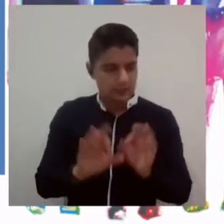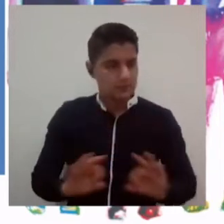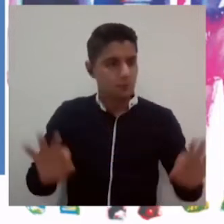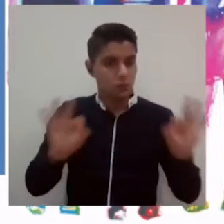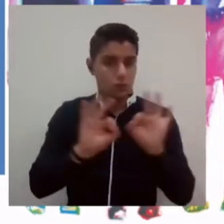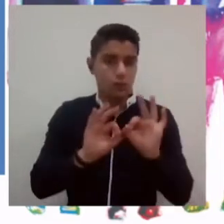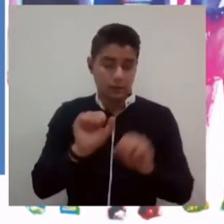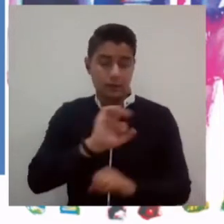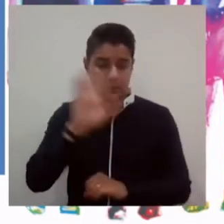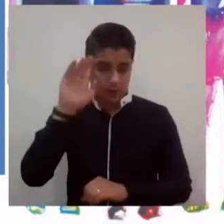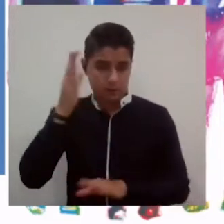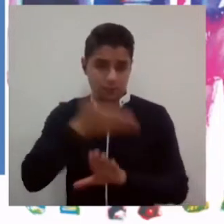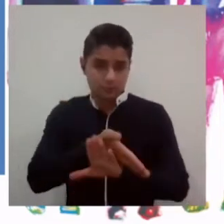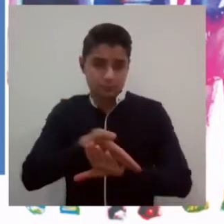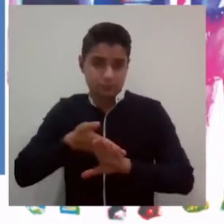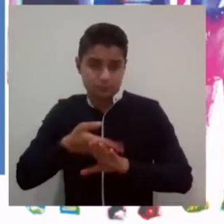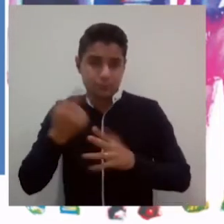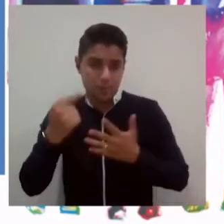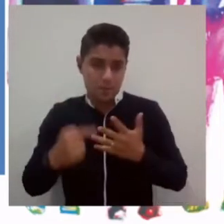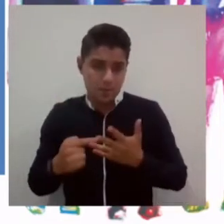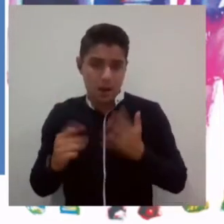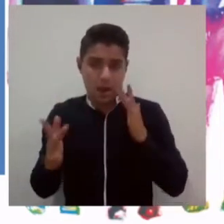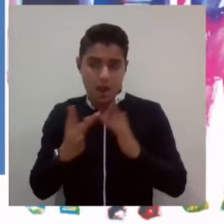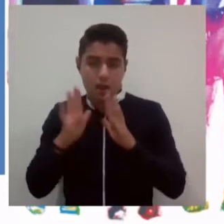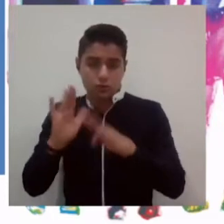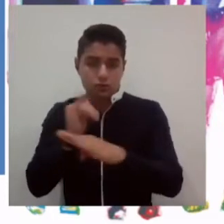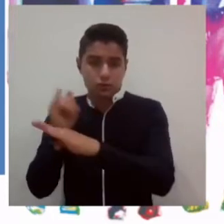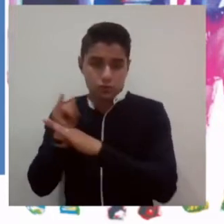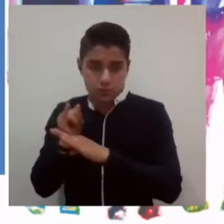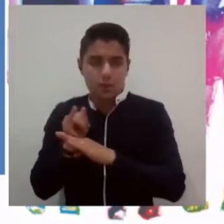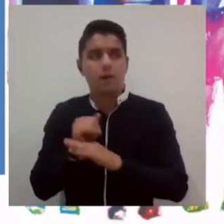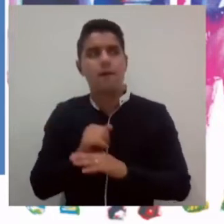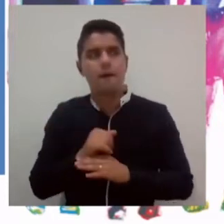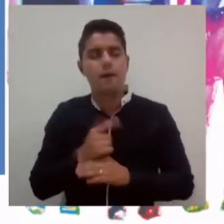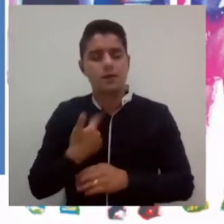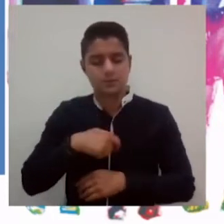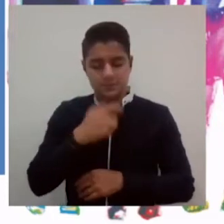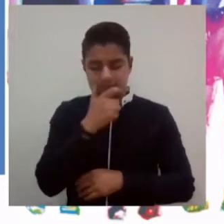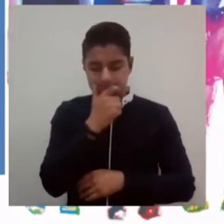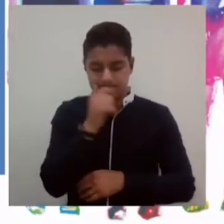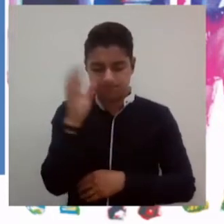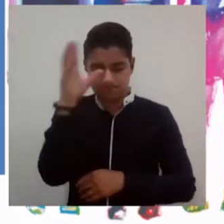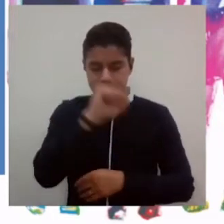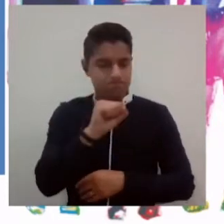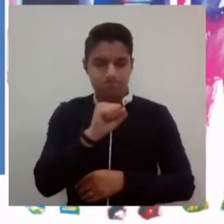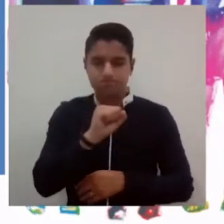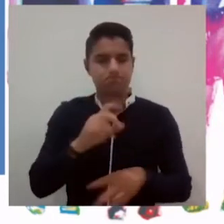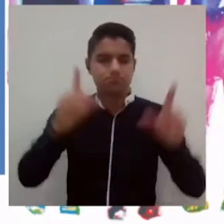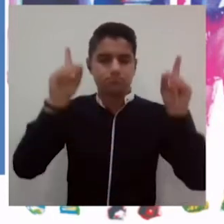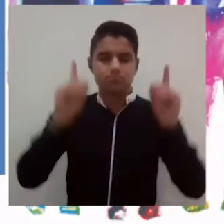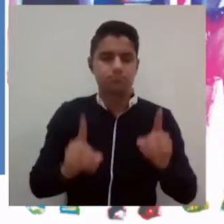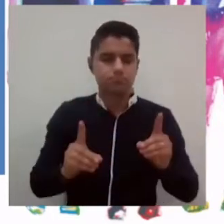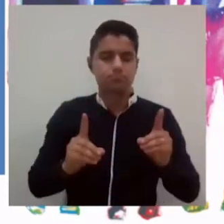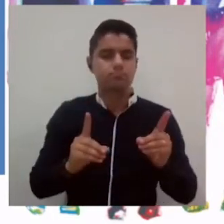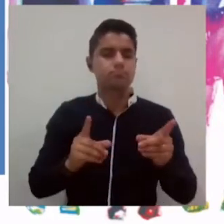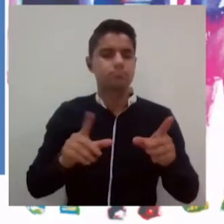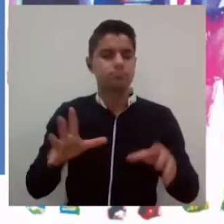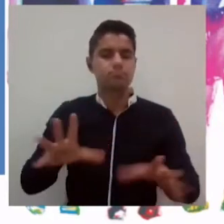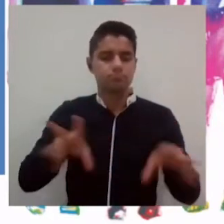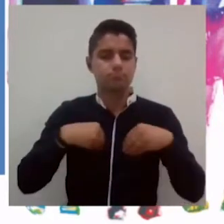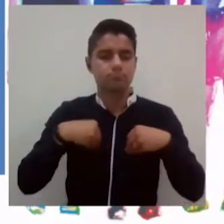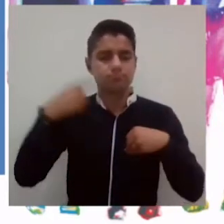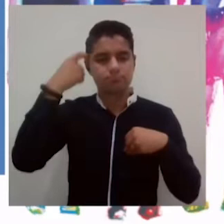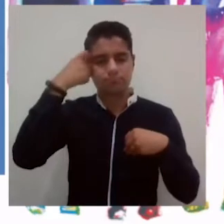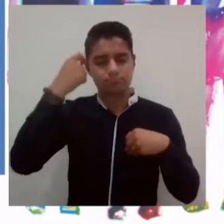de cada uno de los ciclos educativos, fue lo que nos dio el impulso para tomar la decisión de enfrentar el reto de adaptar nuestros procesos y